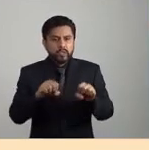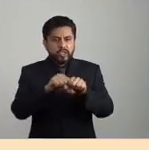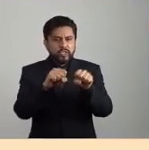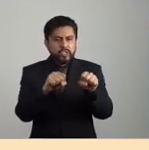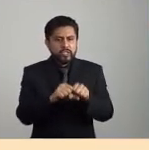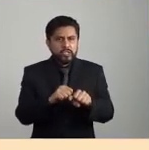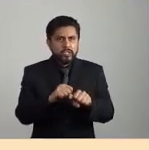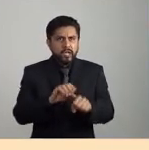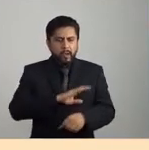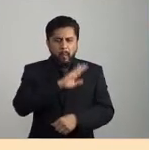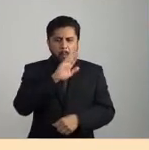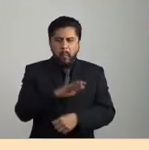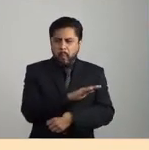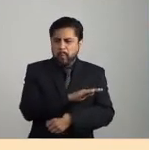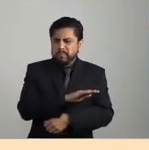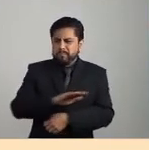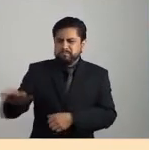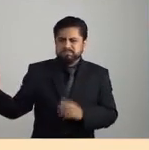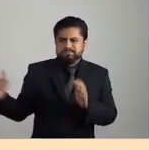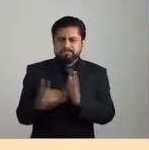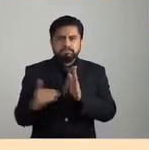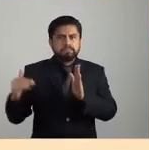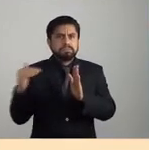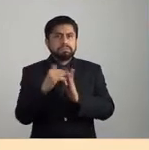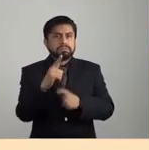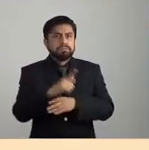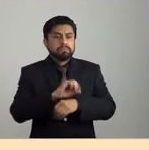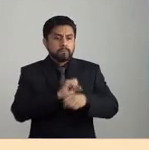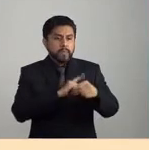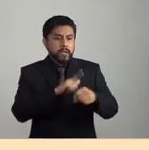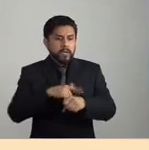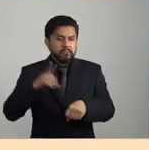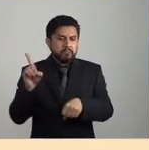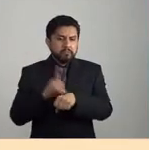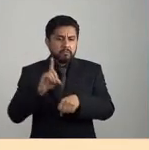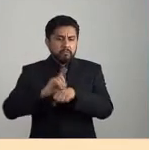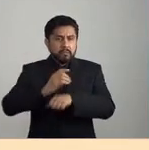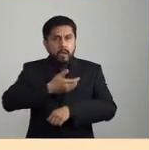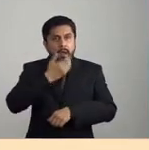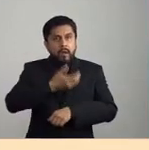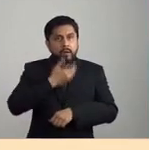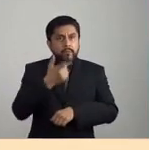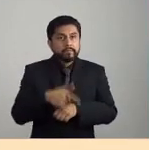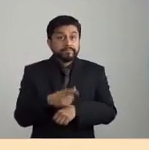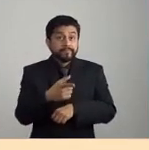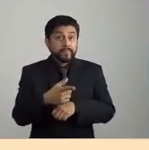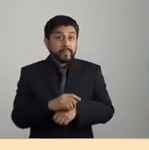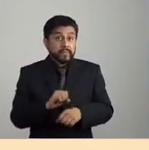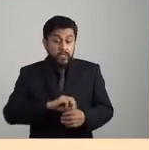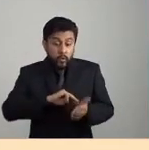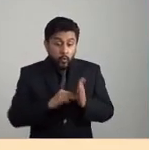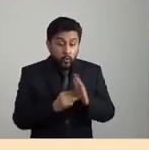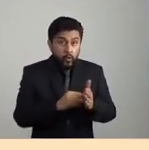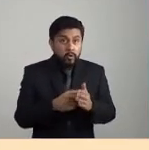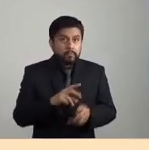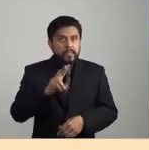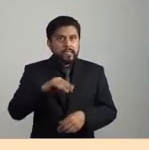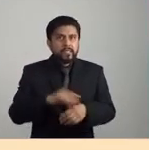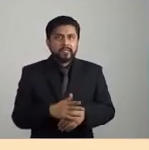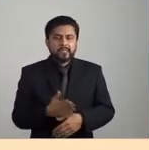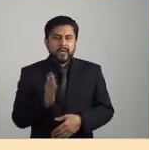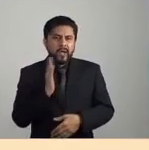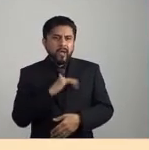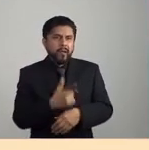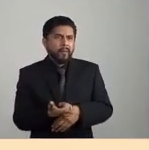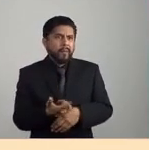millones de animales cotidianamente, ¿no?, partiendo además de que es un modelo totalmente insustentable,